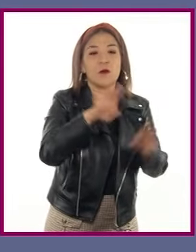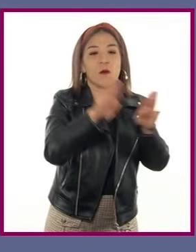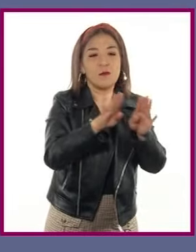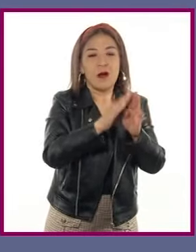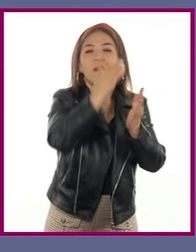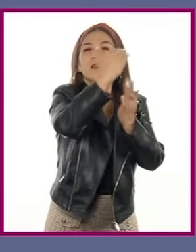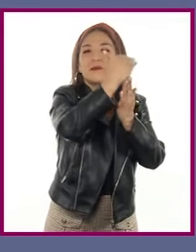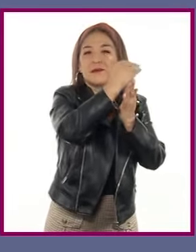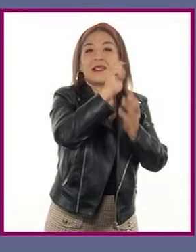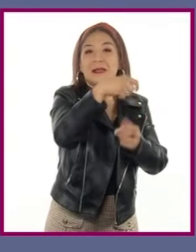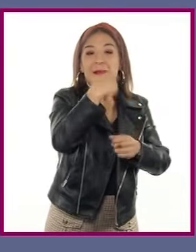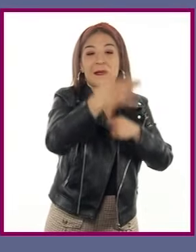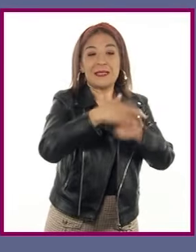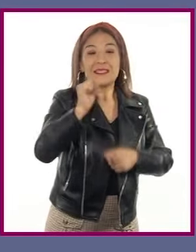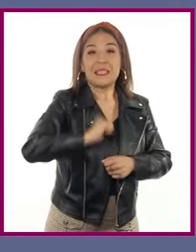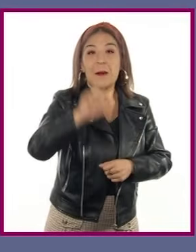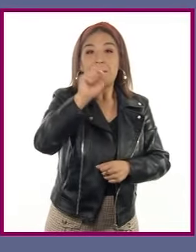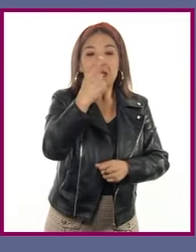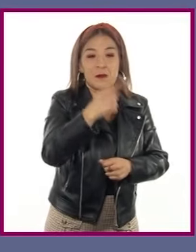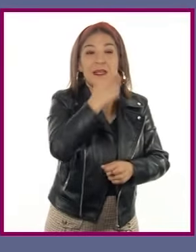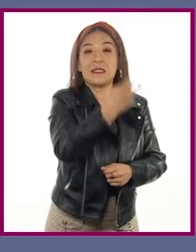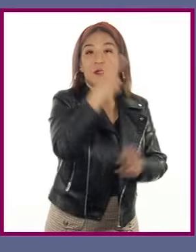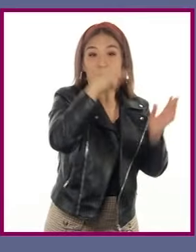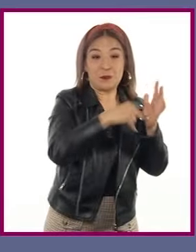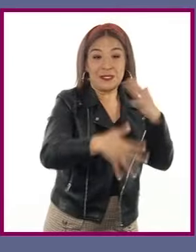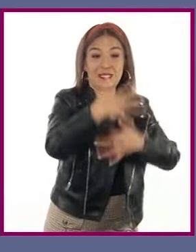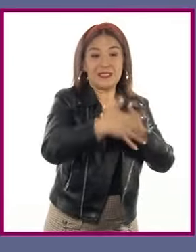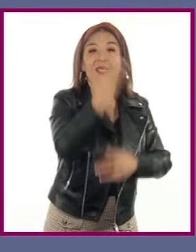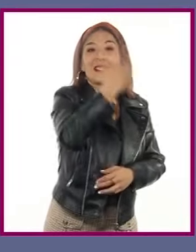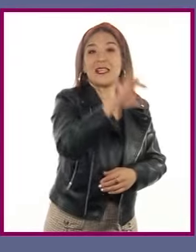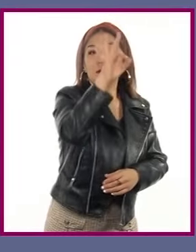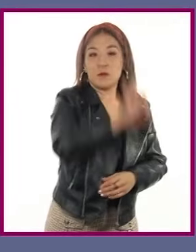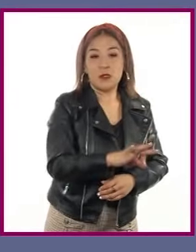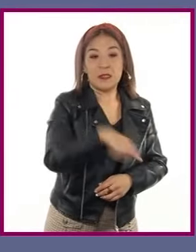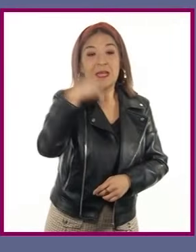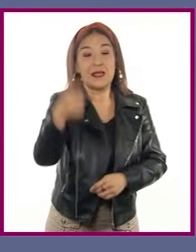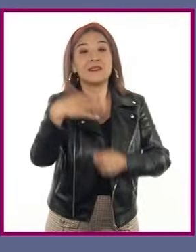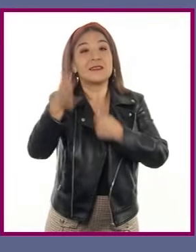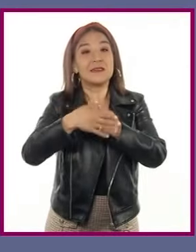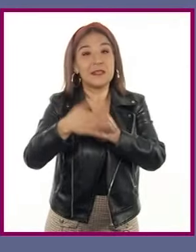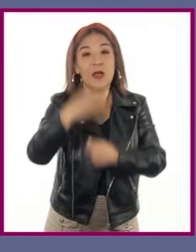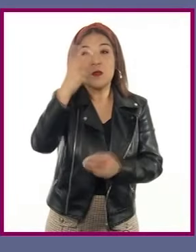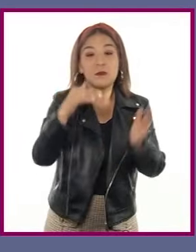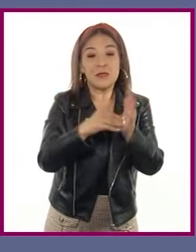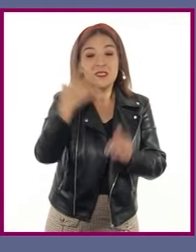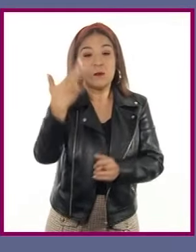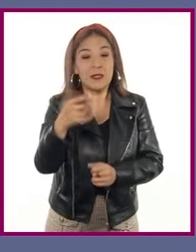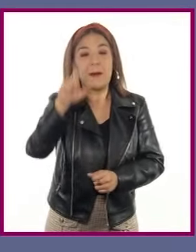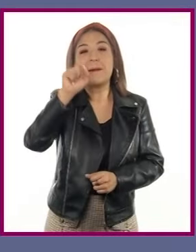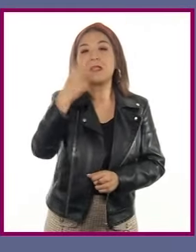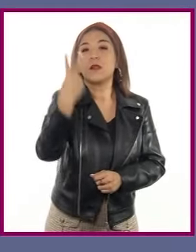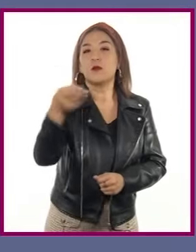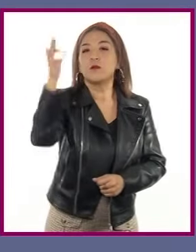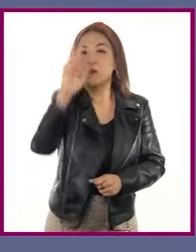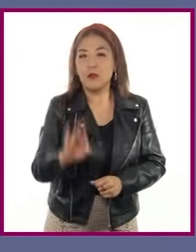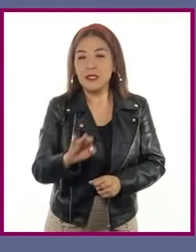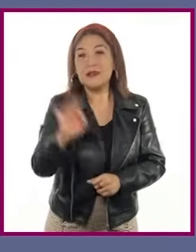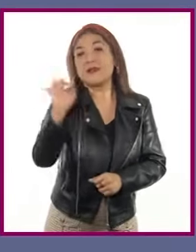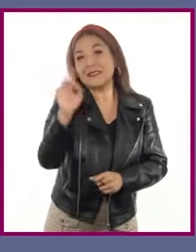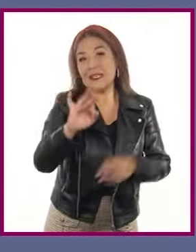XXI. En 2015, conformó el 10%. Para 2050, será el 22% aproximadamente.